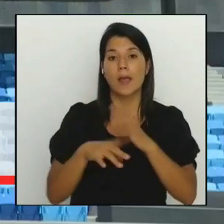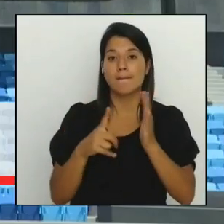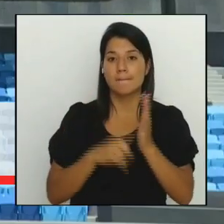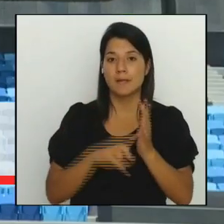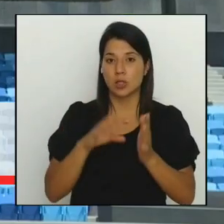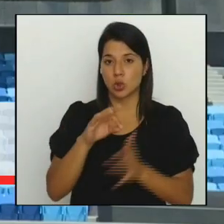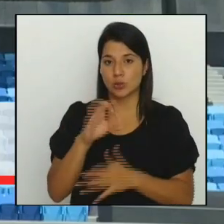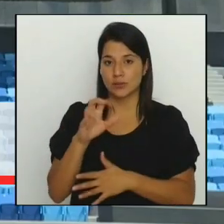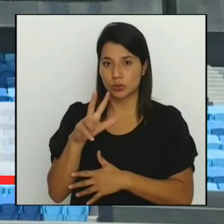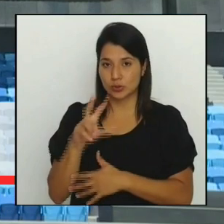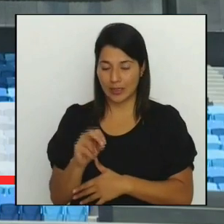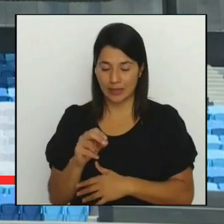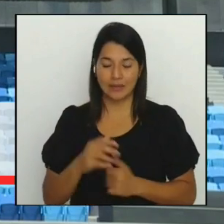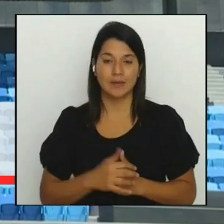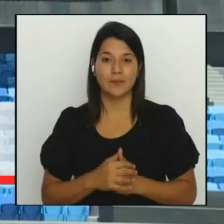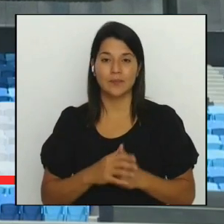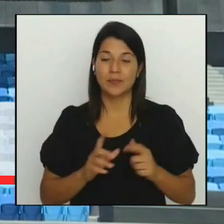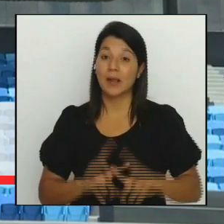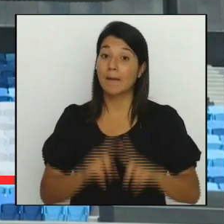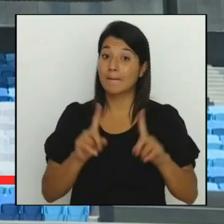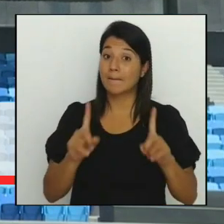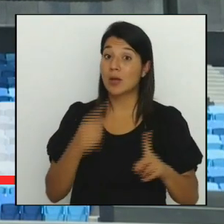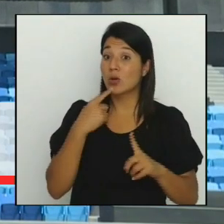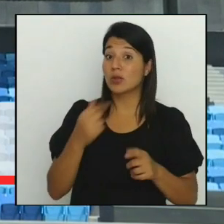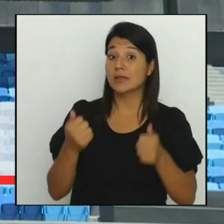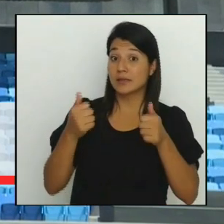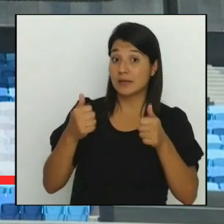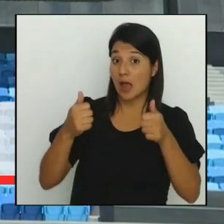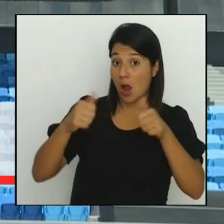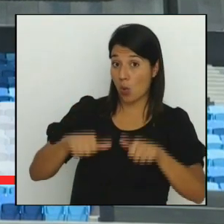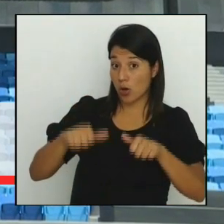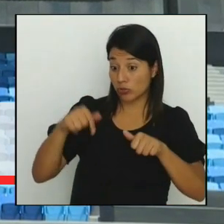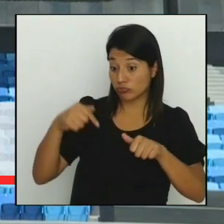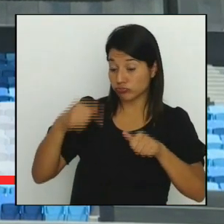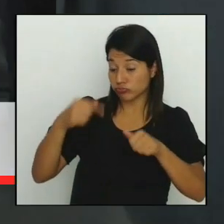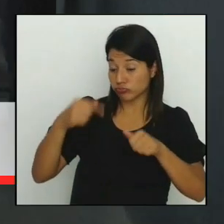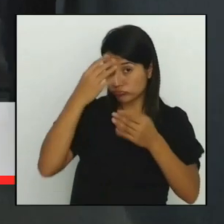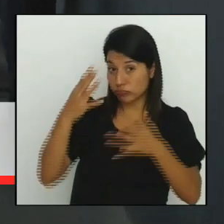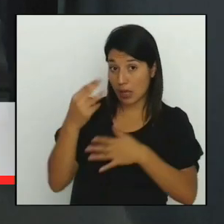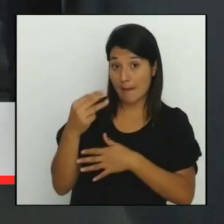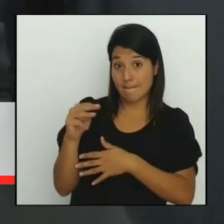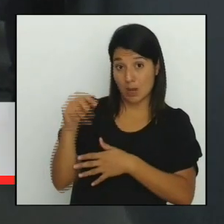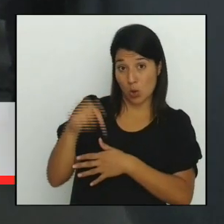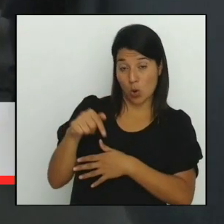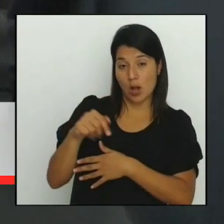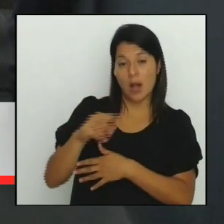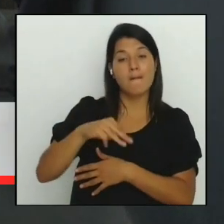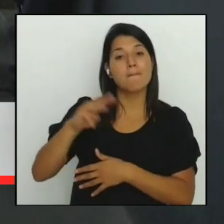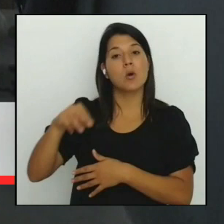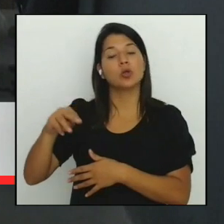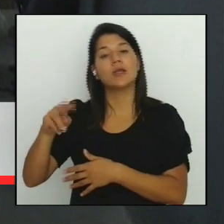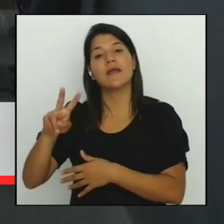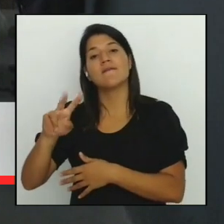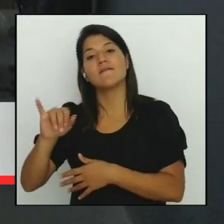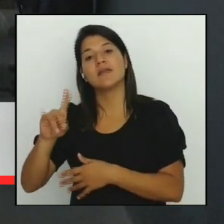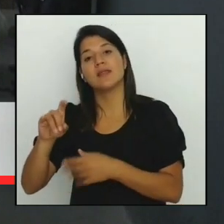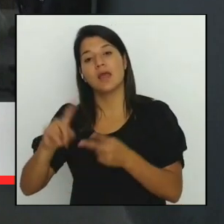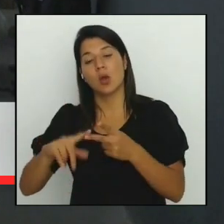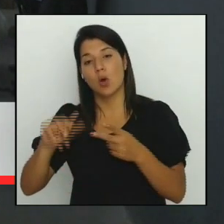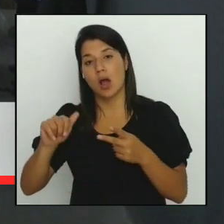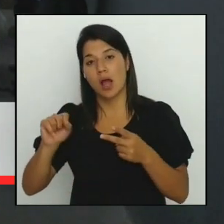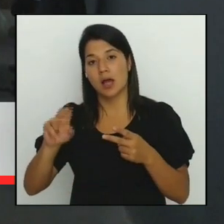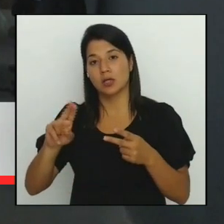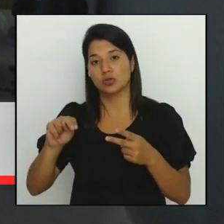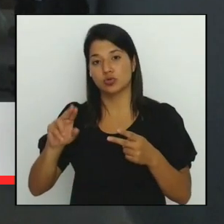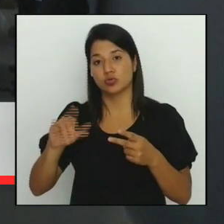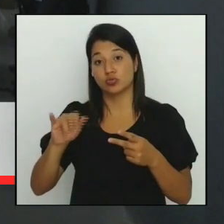sin embargo según el acuerdo anunciado el miércoles Montevideo Asunción y Buenos Aires albergarán cada una un partido